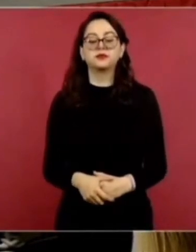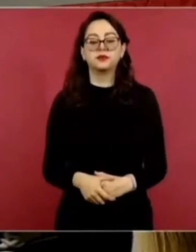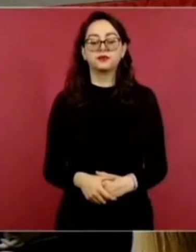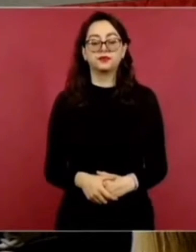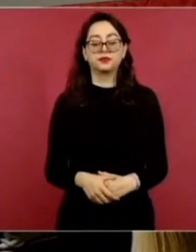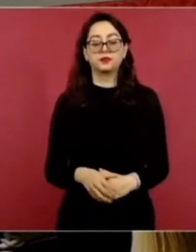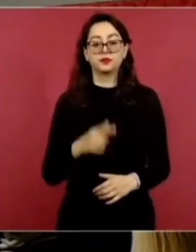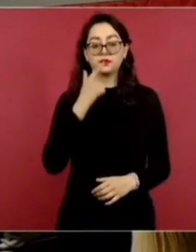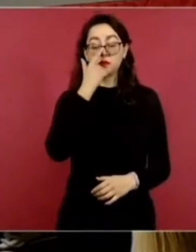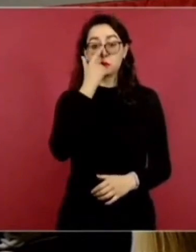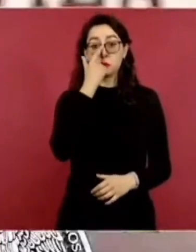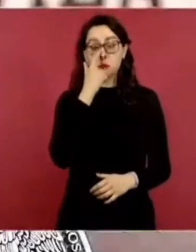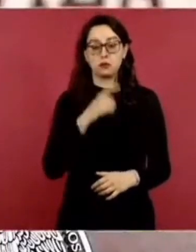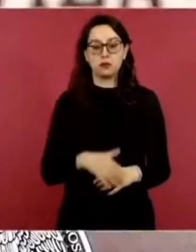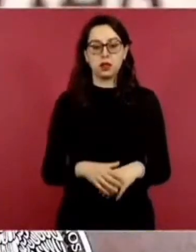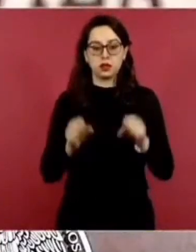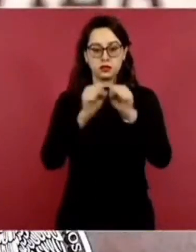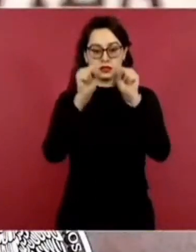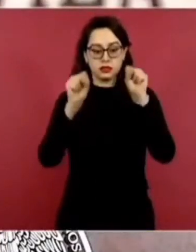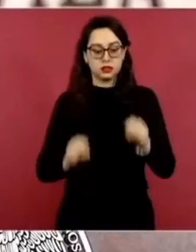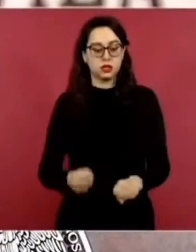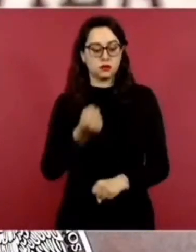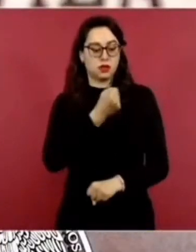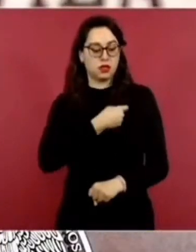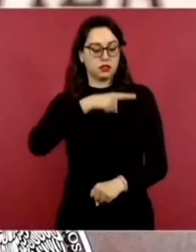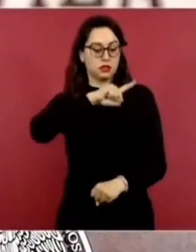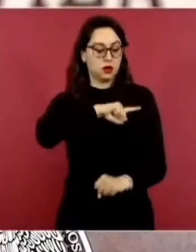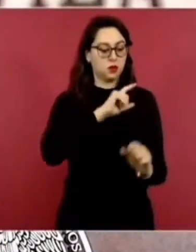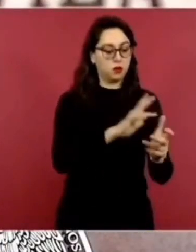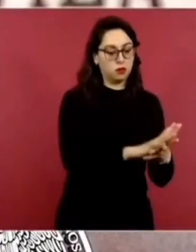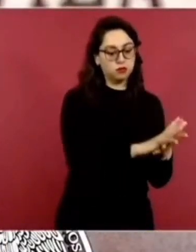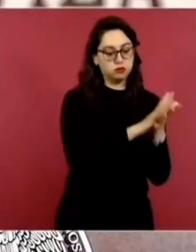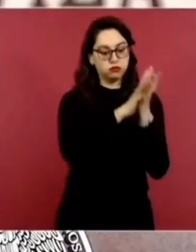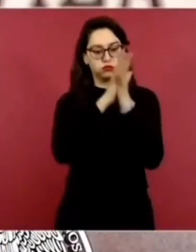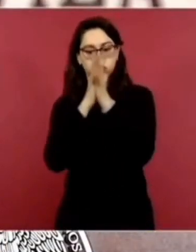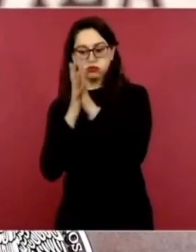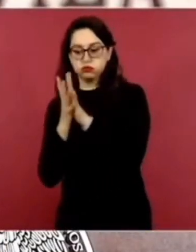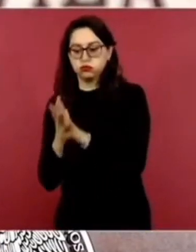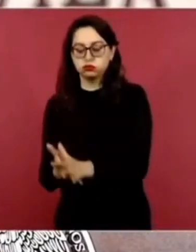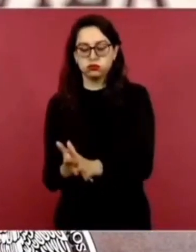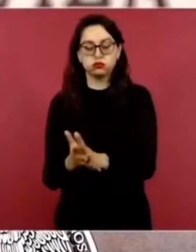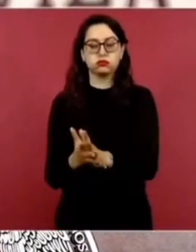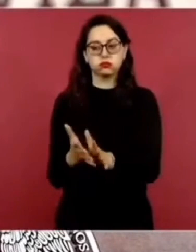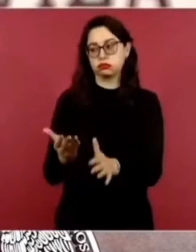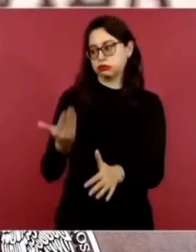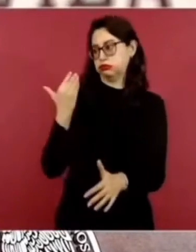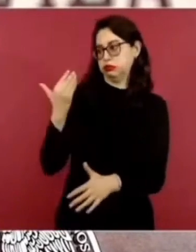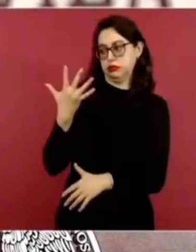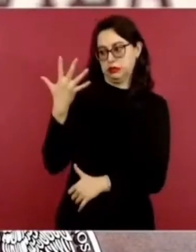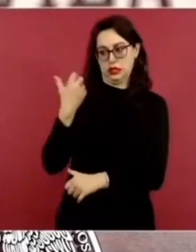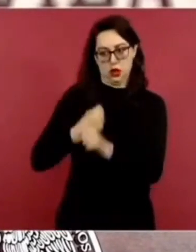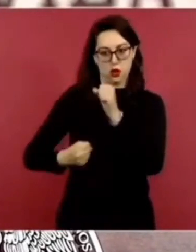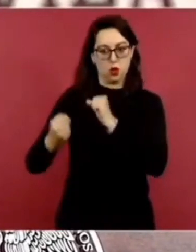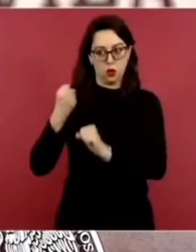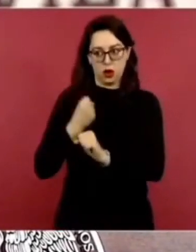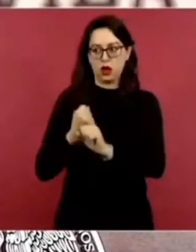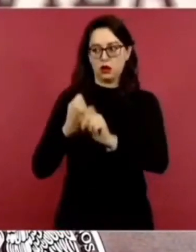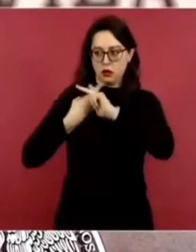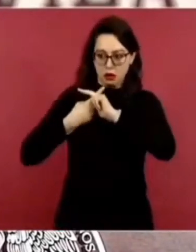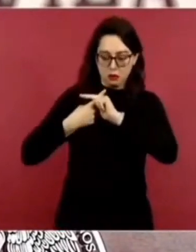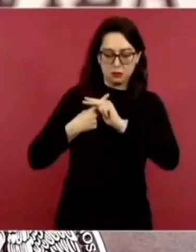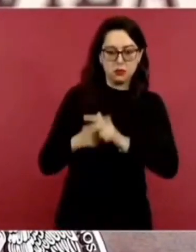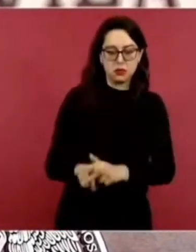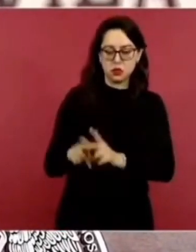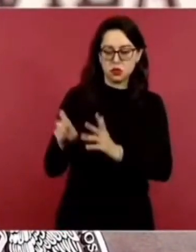inició con el gobierno del presidente López Obrador y ha vivido un cambio histórico y profundo del que